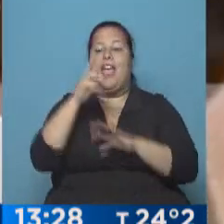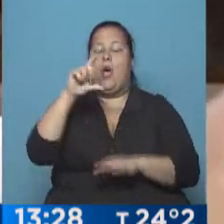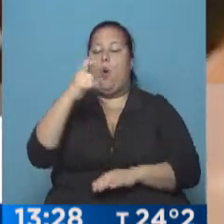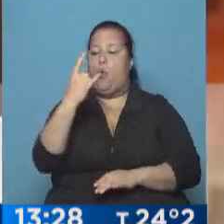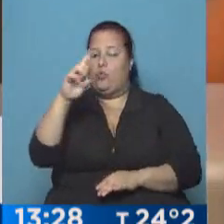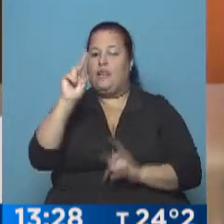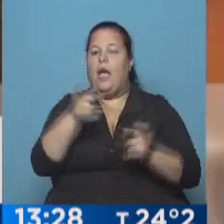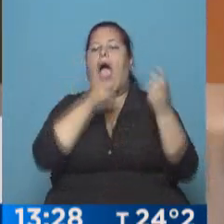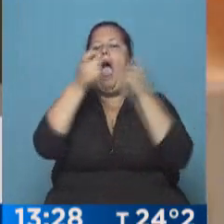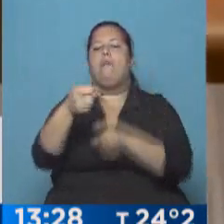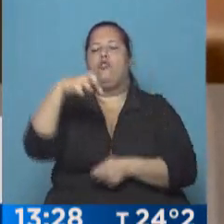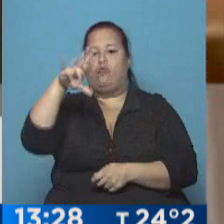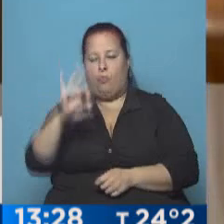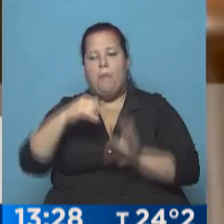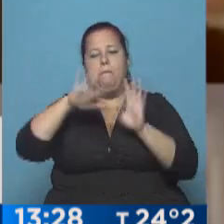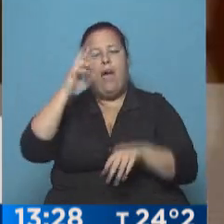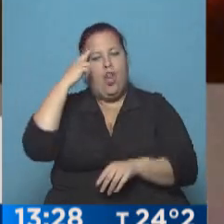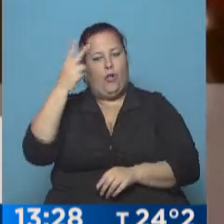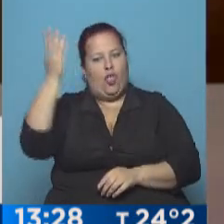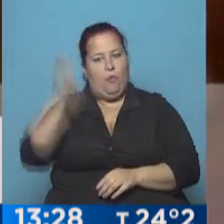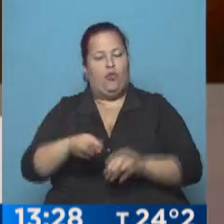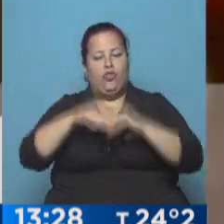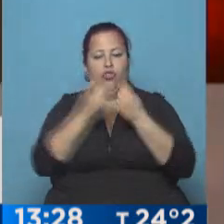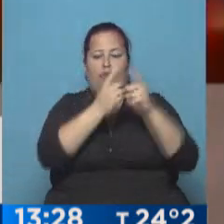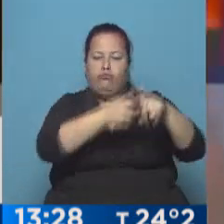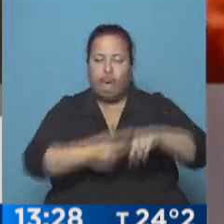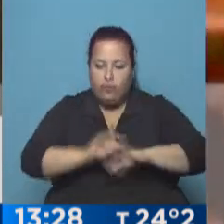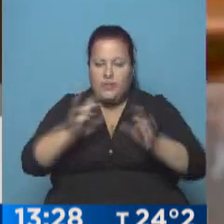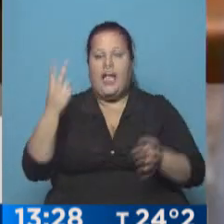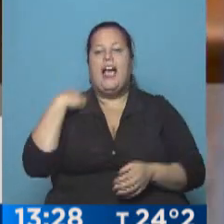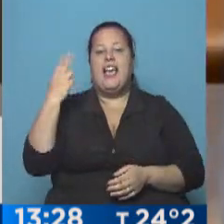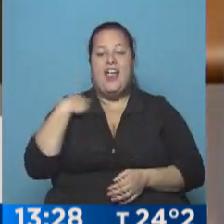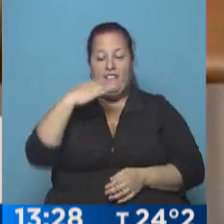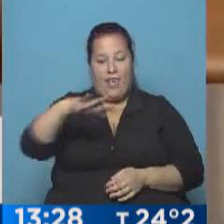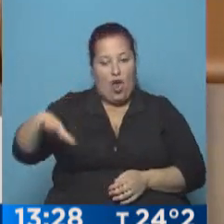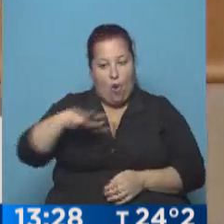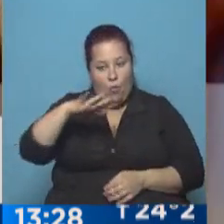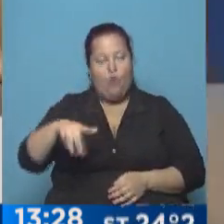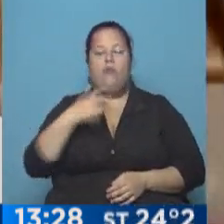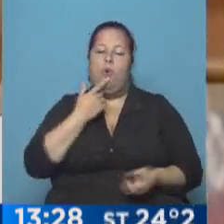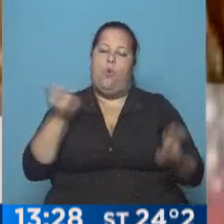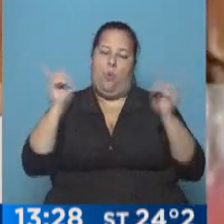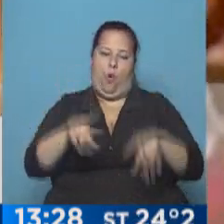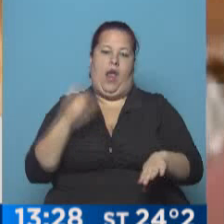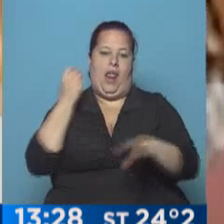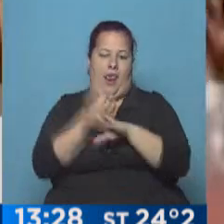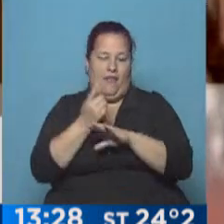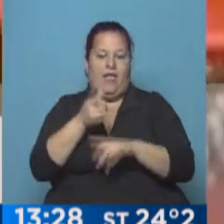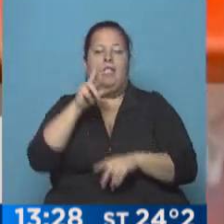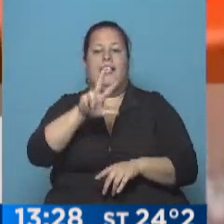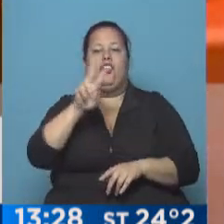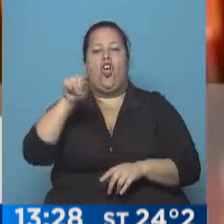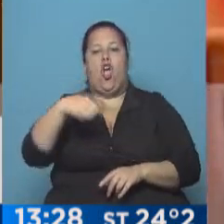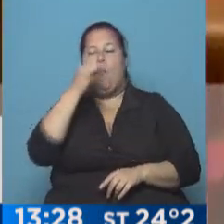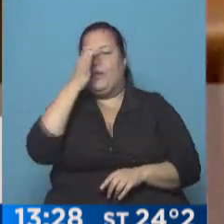posado también por el PRO con más del 92% de las mesas escrutadas. El jefe comunal revalidó su gestión al obtener el 32